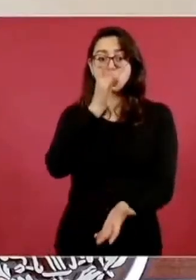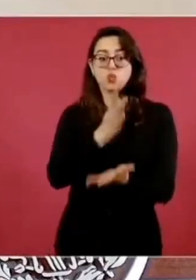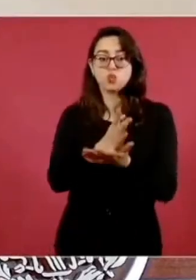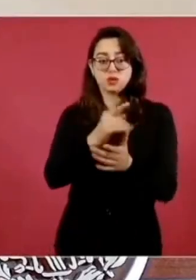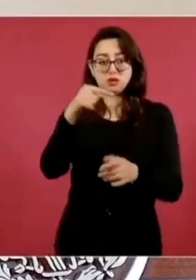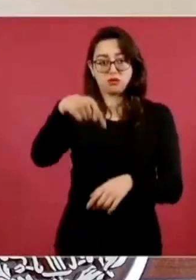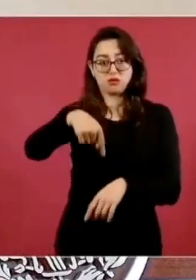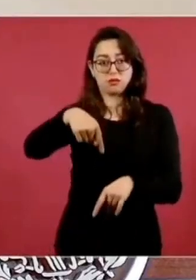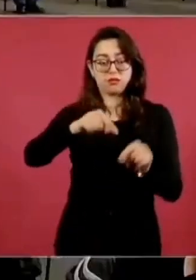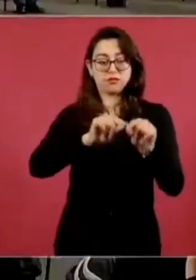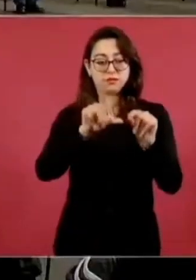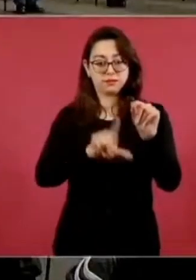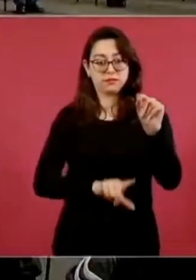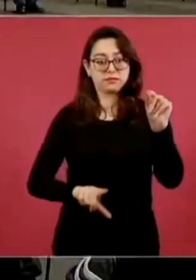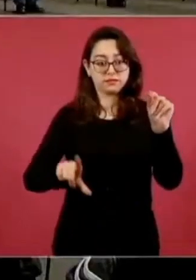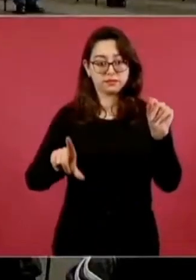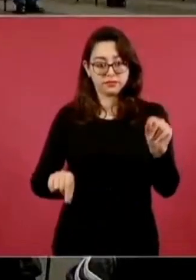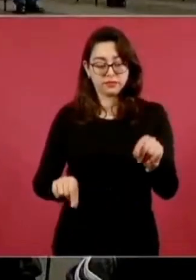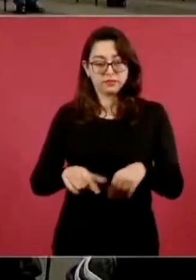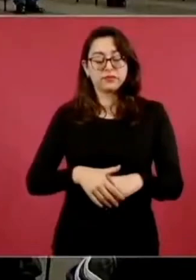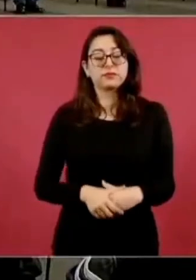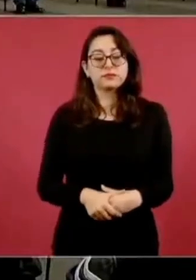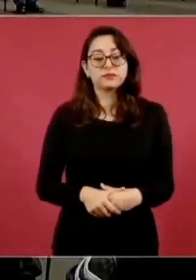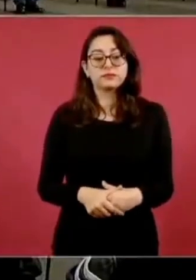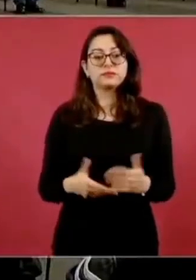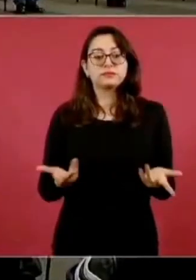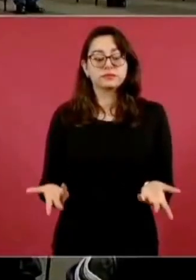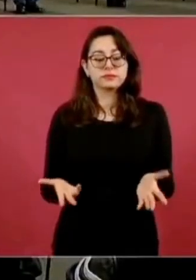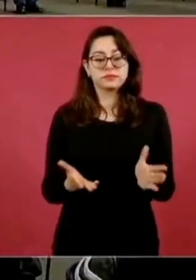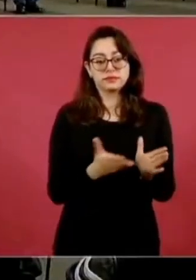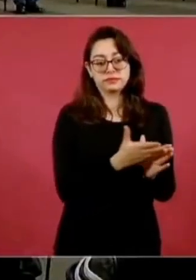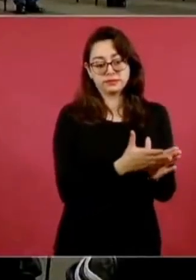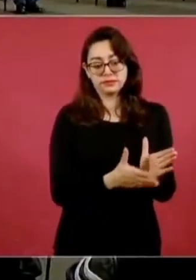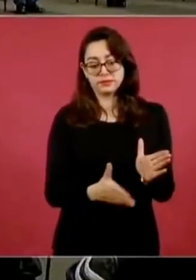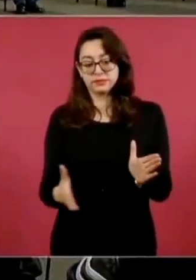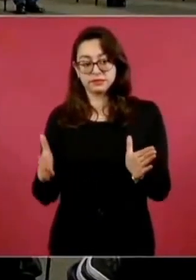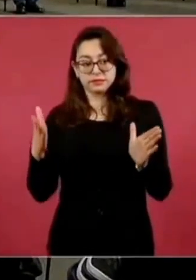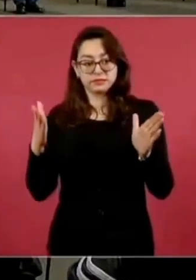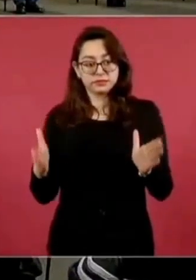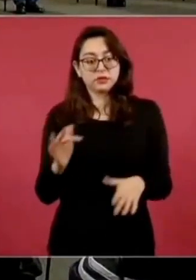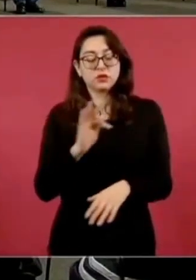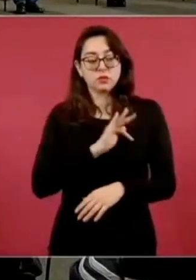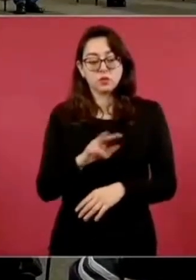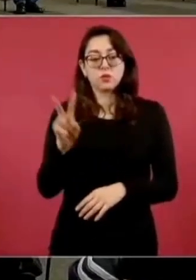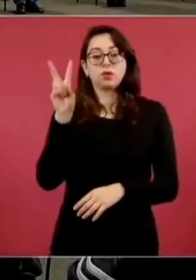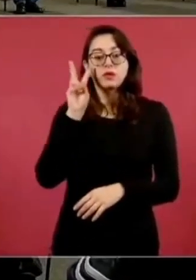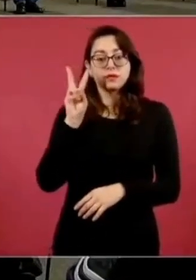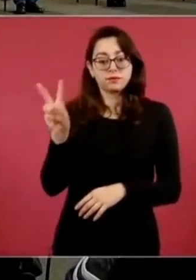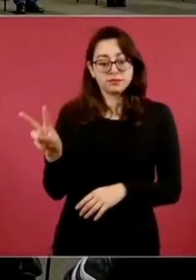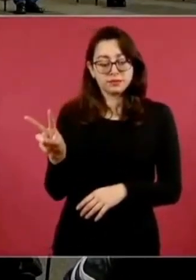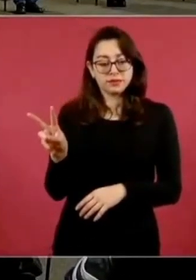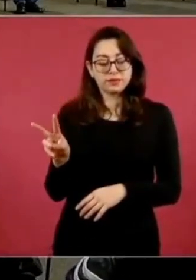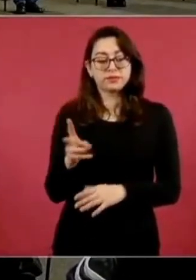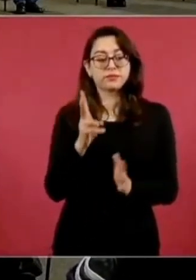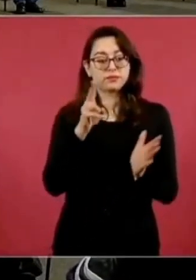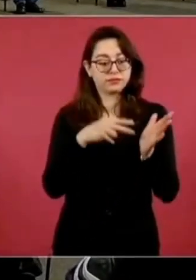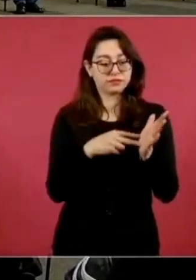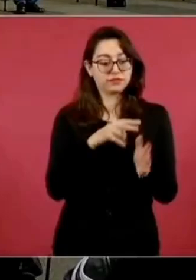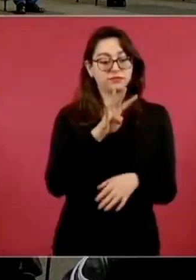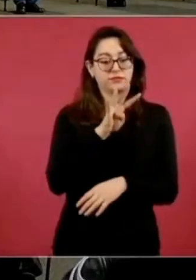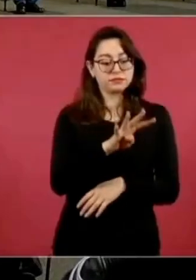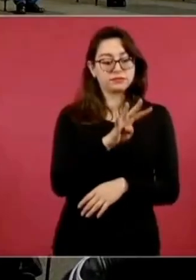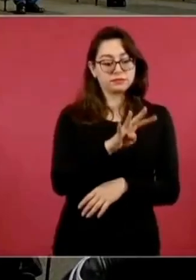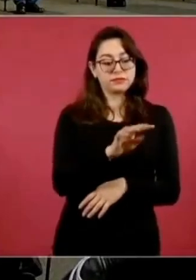su formación. En el periodo comprendido, en la primera lámina se presenta de 2019